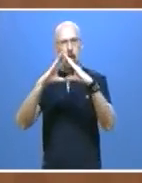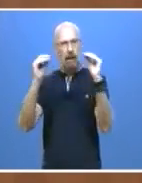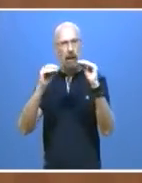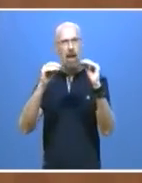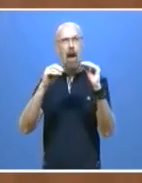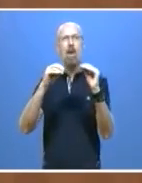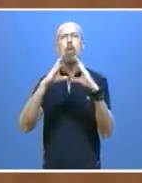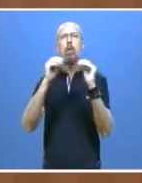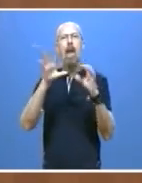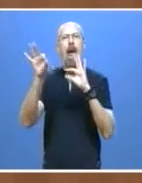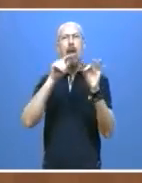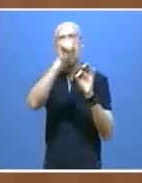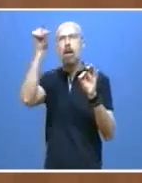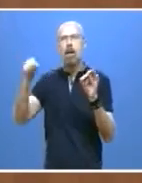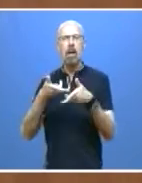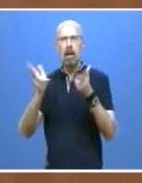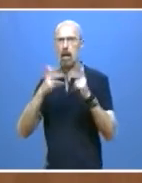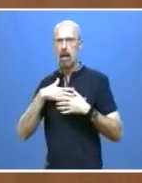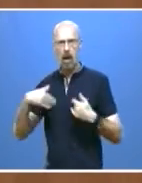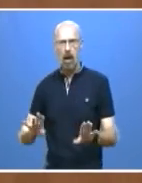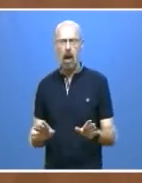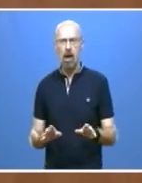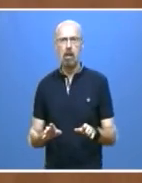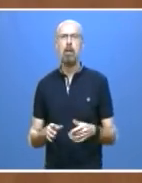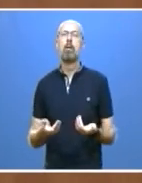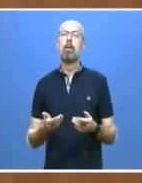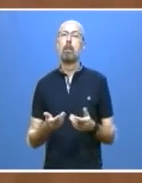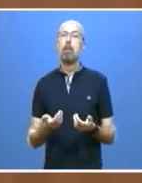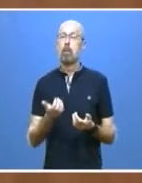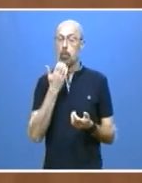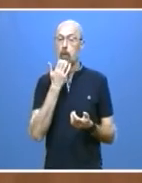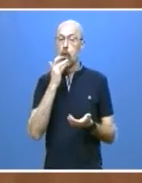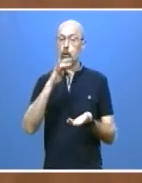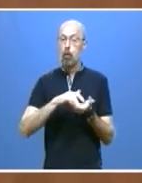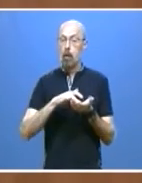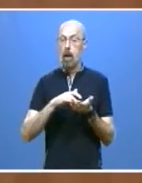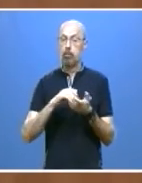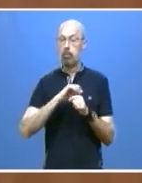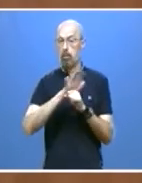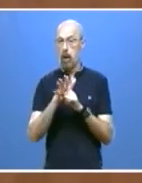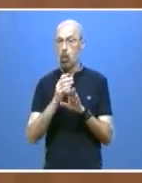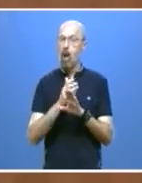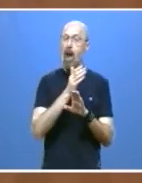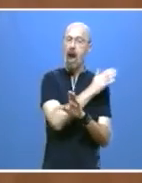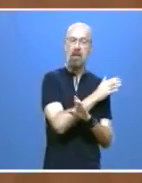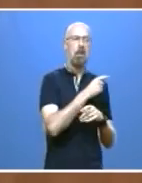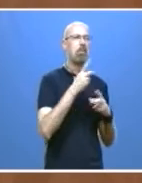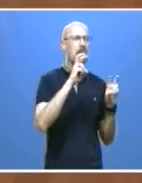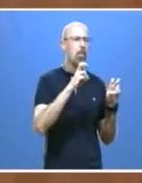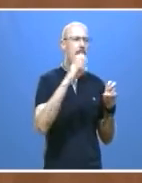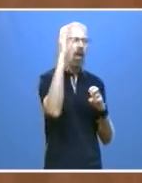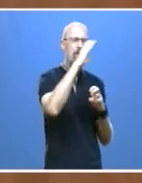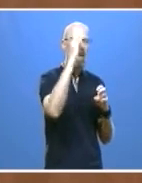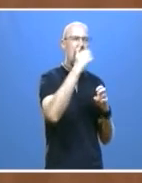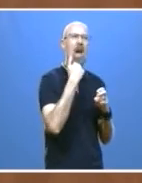Por otra parte, nunca antes de esta pandemia hemos percibido con tanta claridad la importancia de la ciencia para